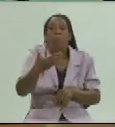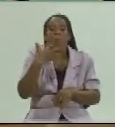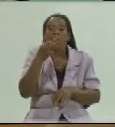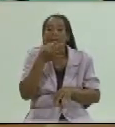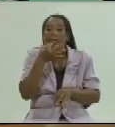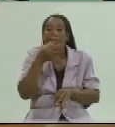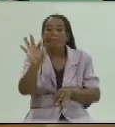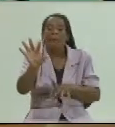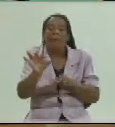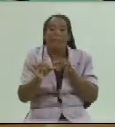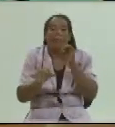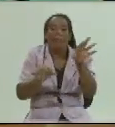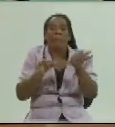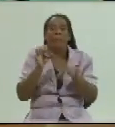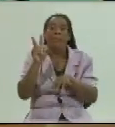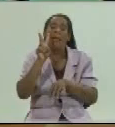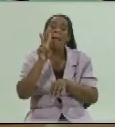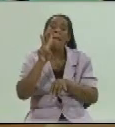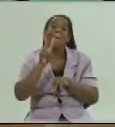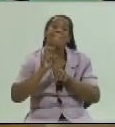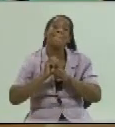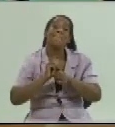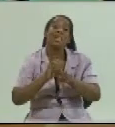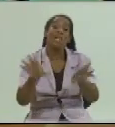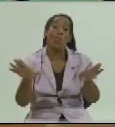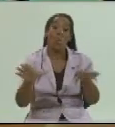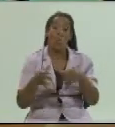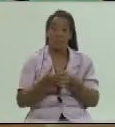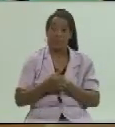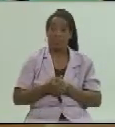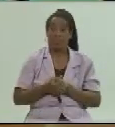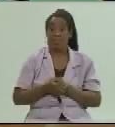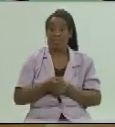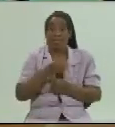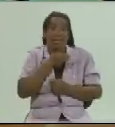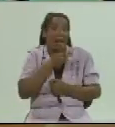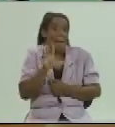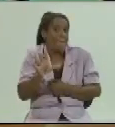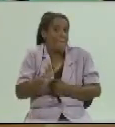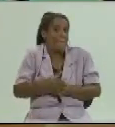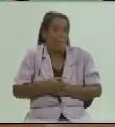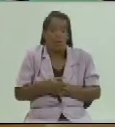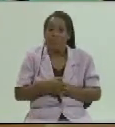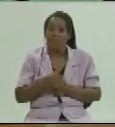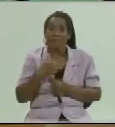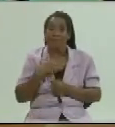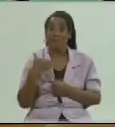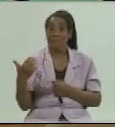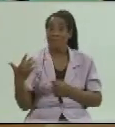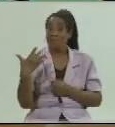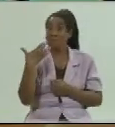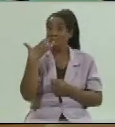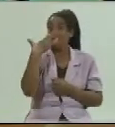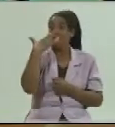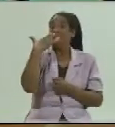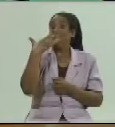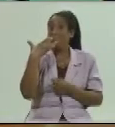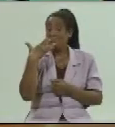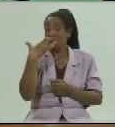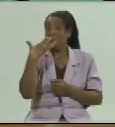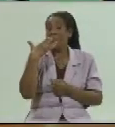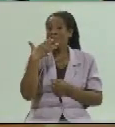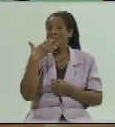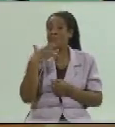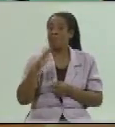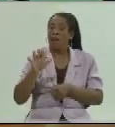saliva el virus entonces si yo por la vía de transmisión que es respiratoria e incluso indirecta por tocar las